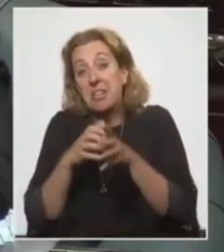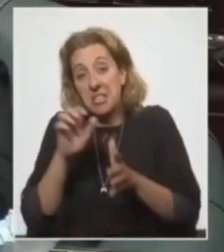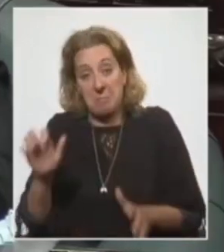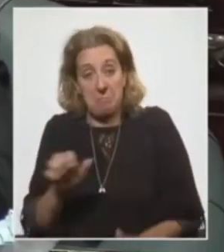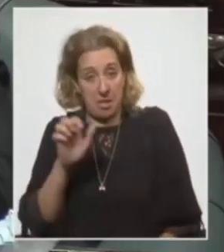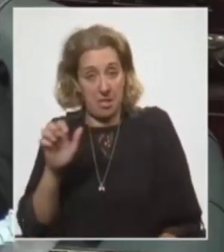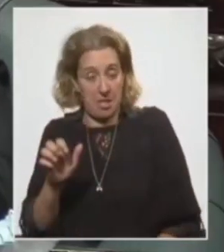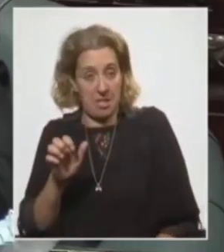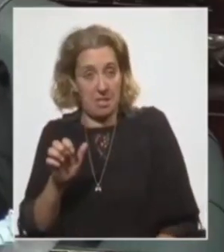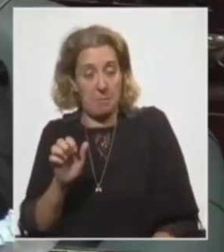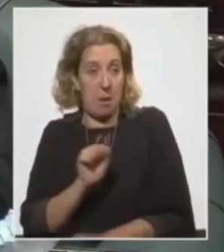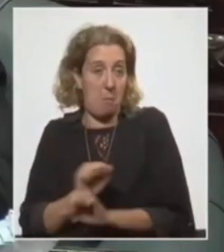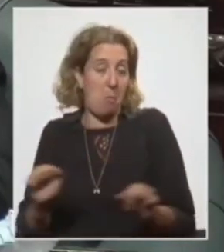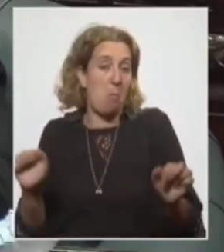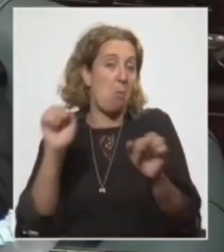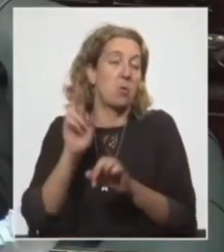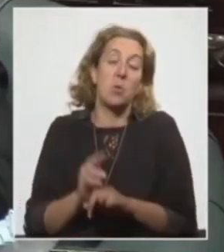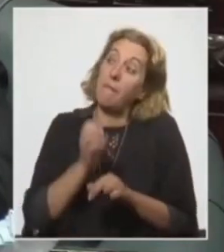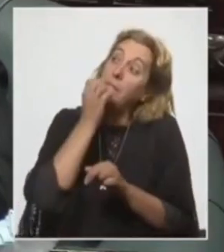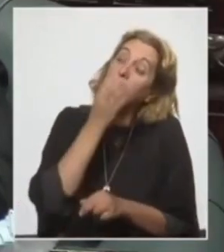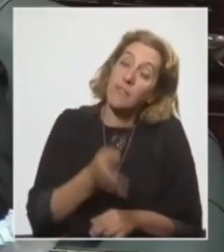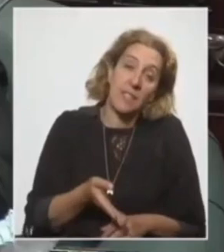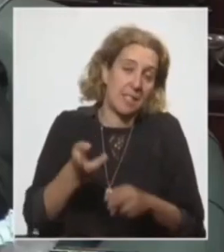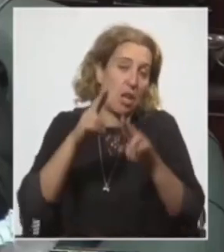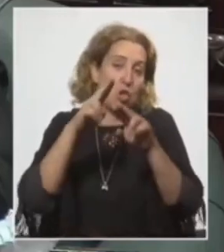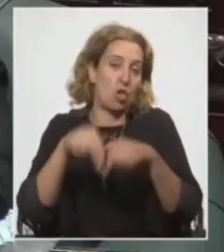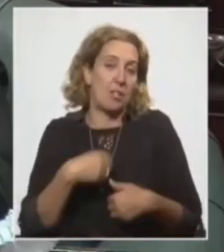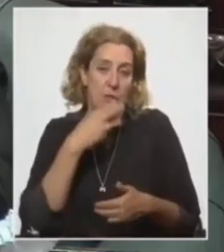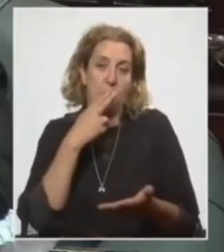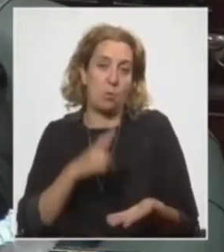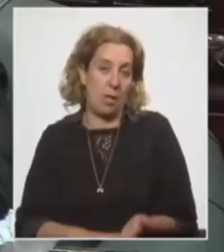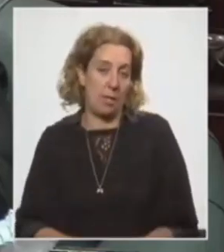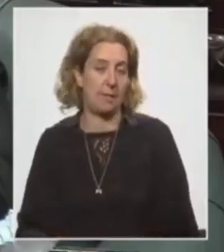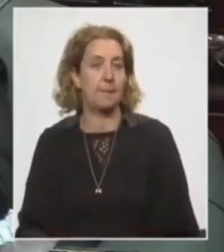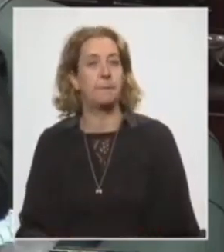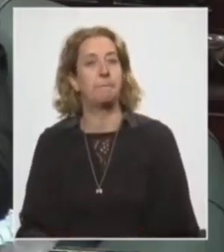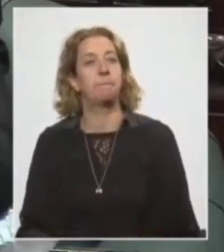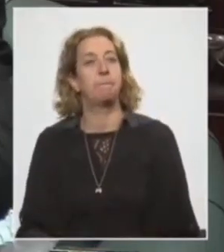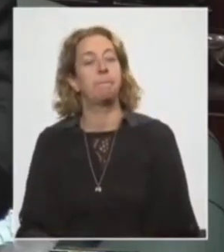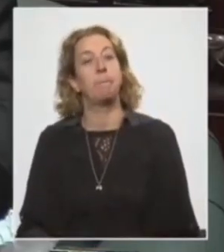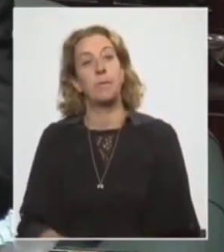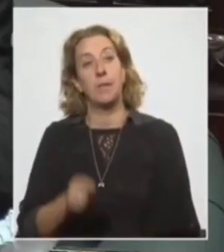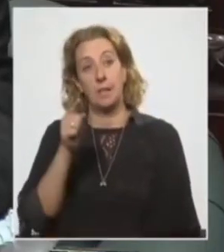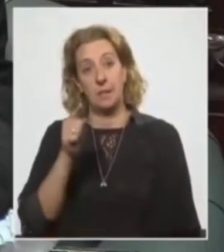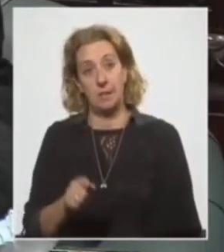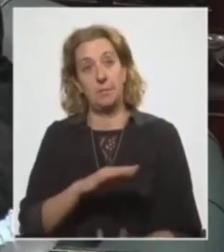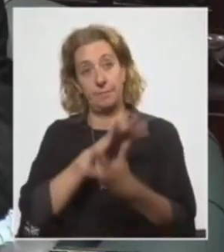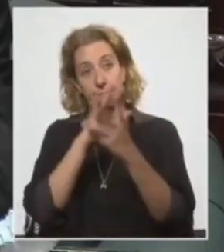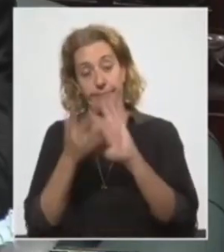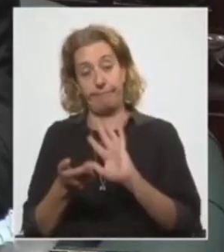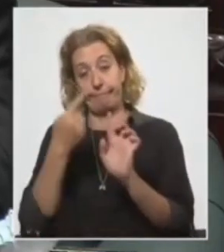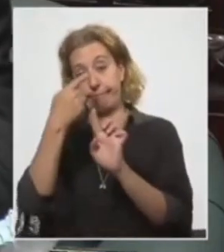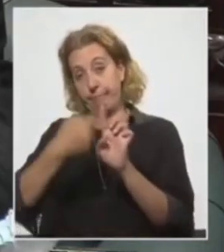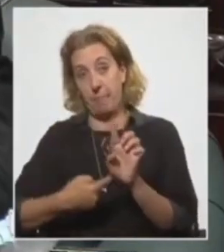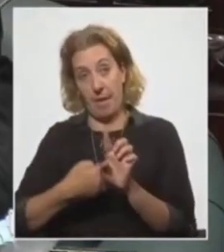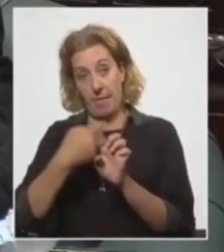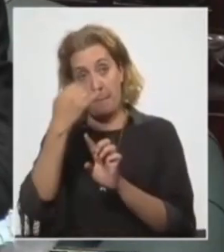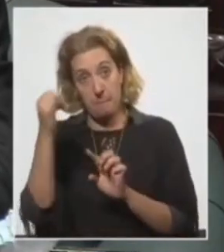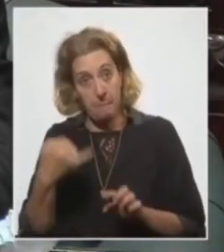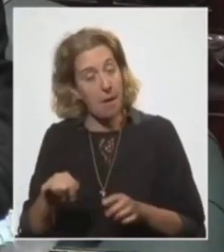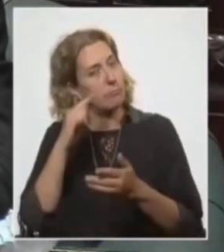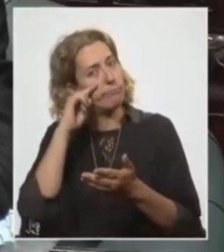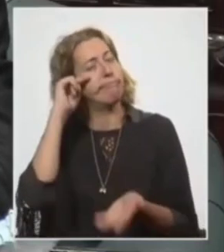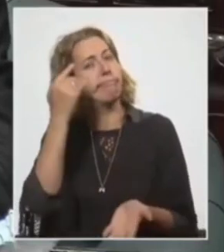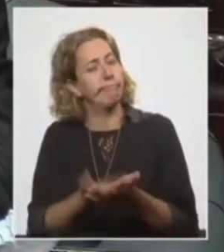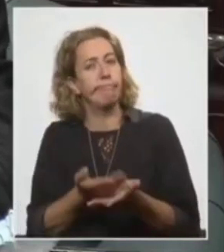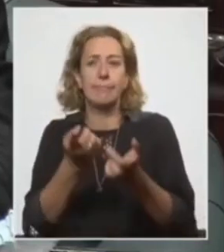utilizar, digamos, o beneficiarse de las exoneraciones tributarias. En ese sentido, desde el mes de marzo venimos planteando la necesidad